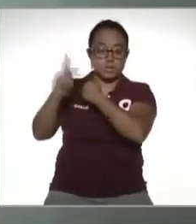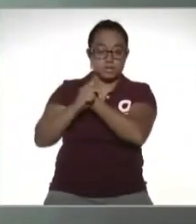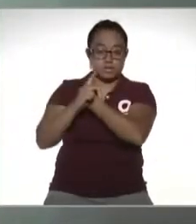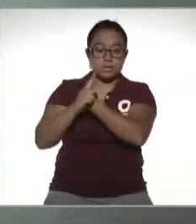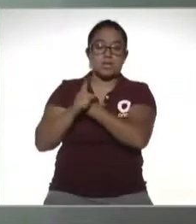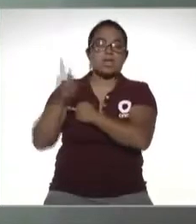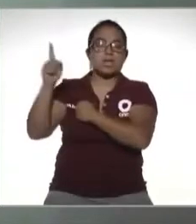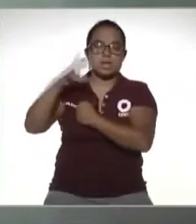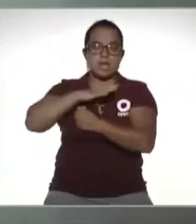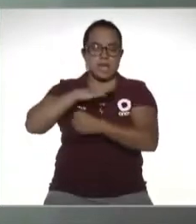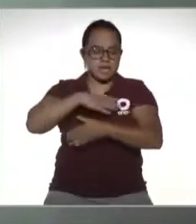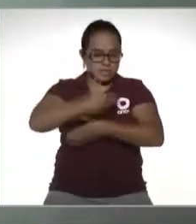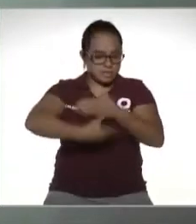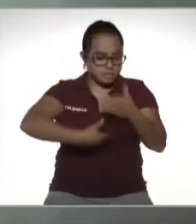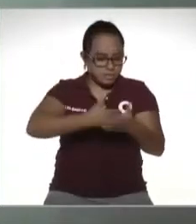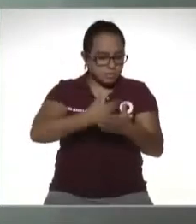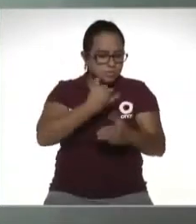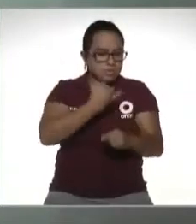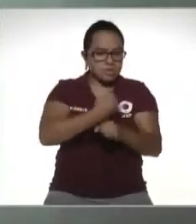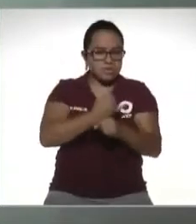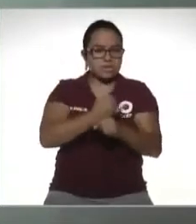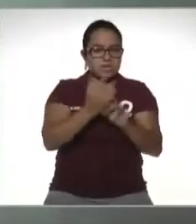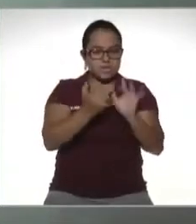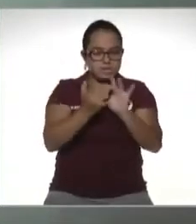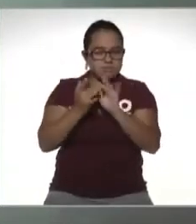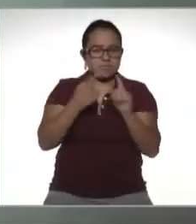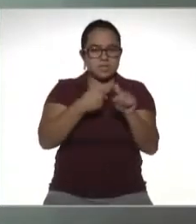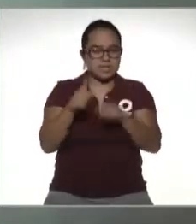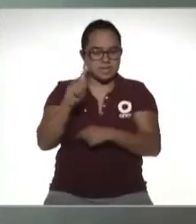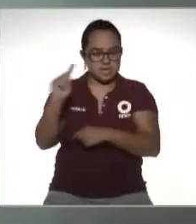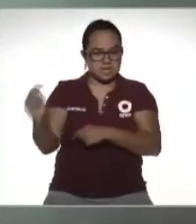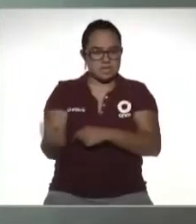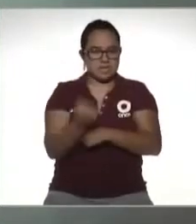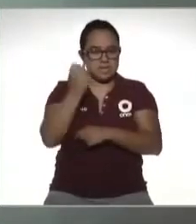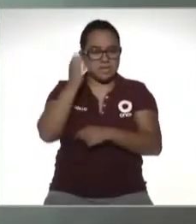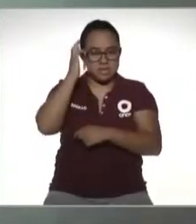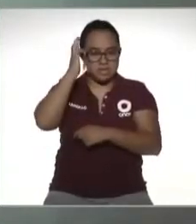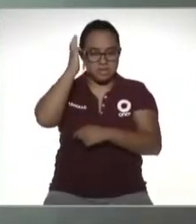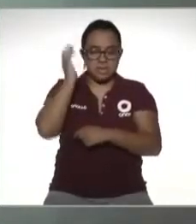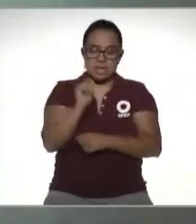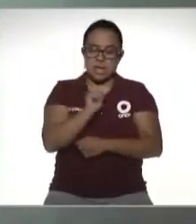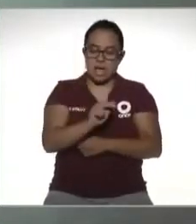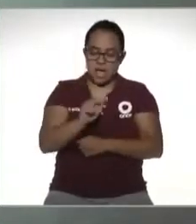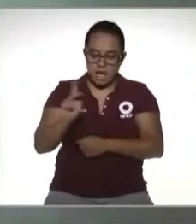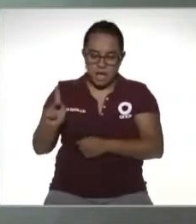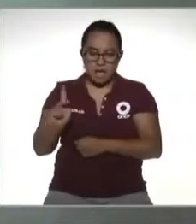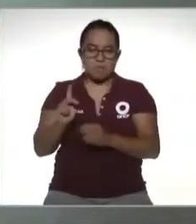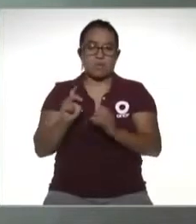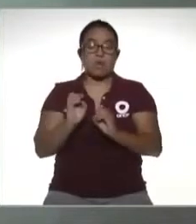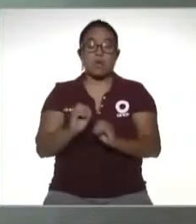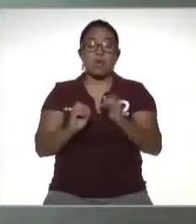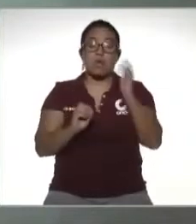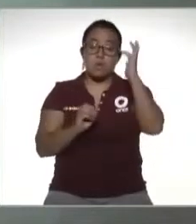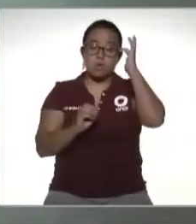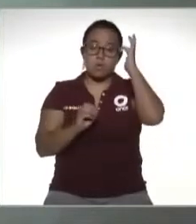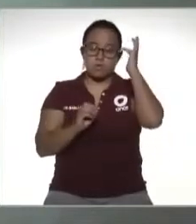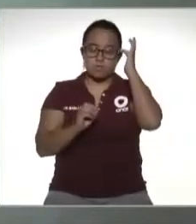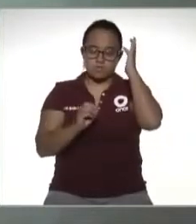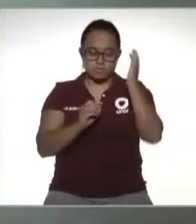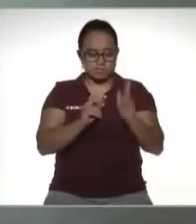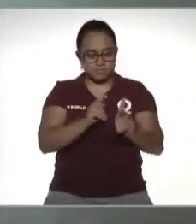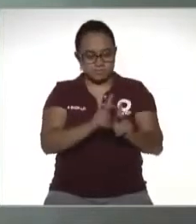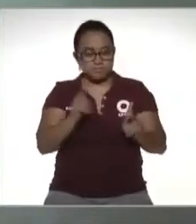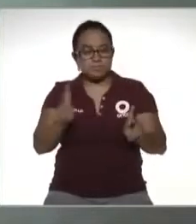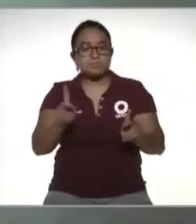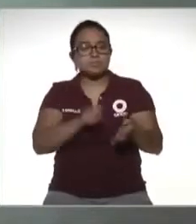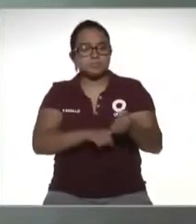prestan servicios digitales mediante plataformas tecnológicas aplicaciones informáticas y similares que